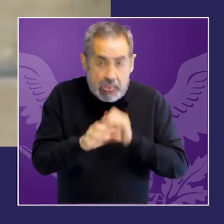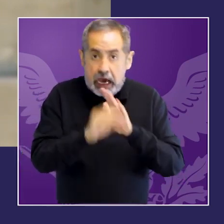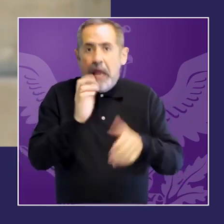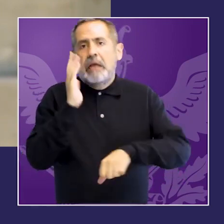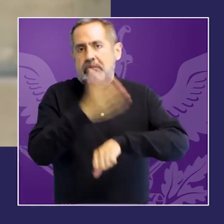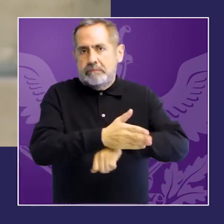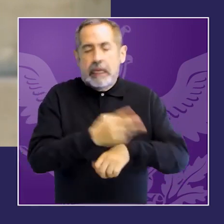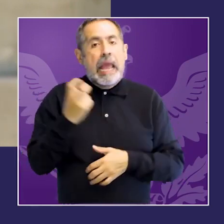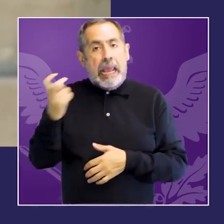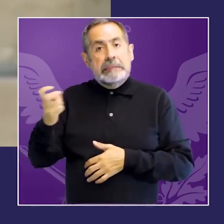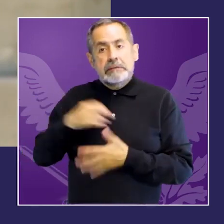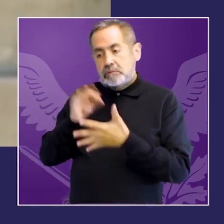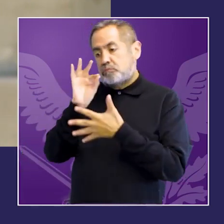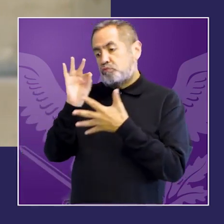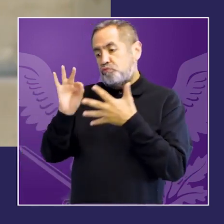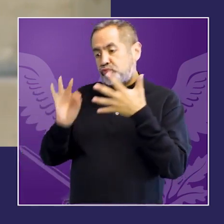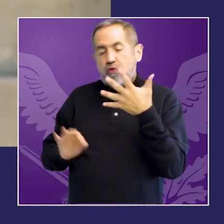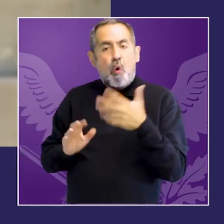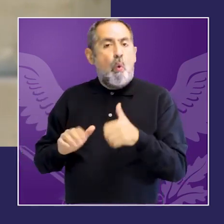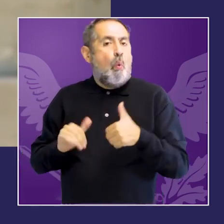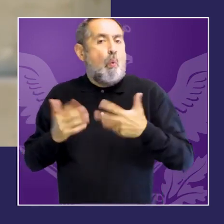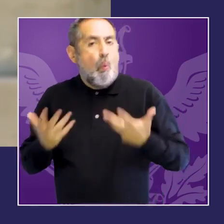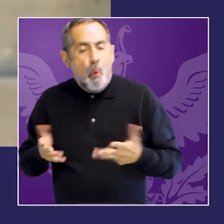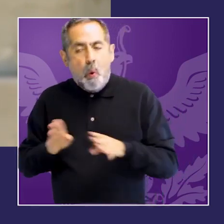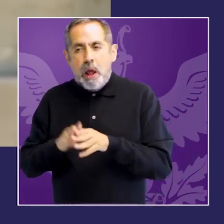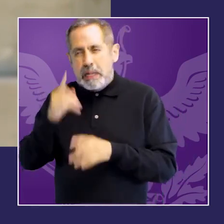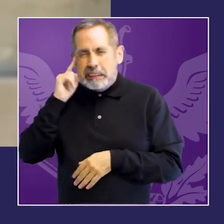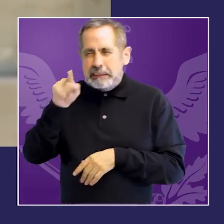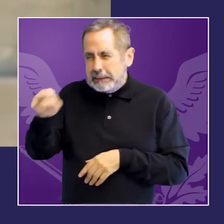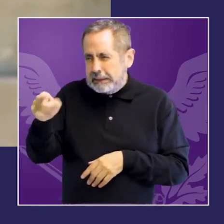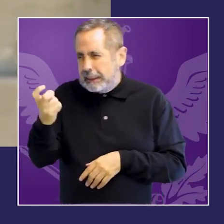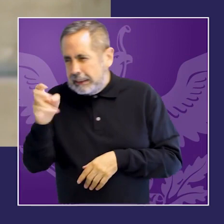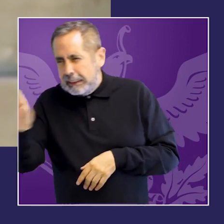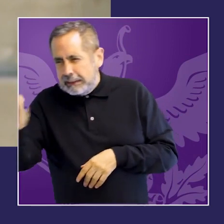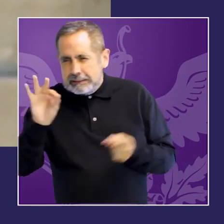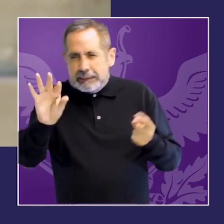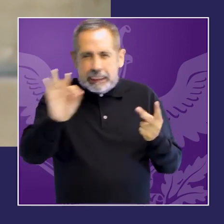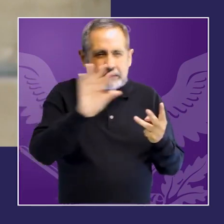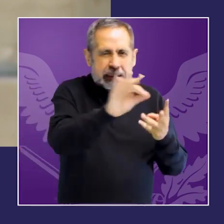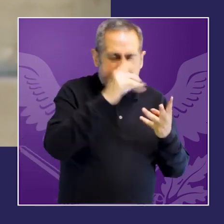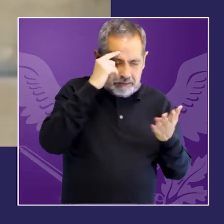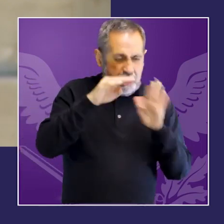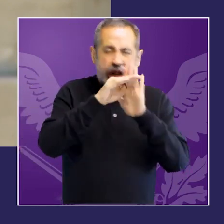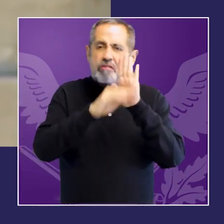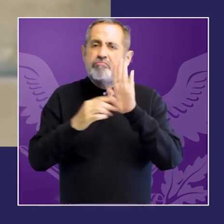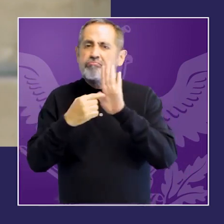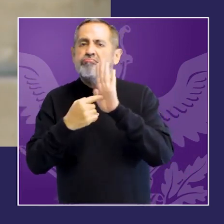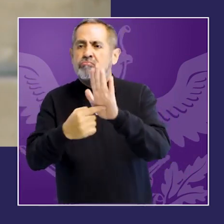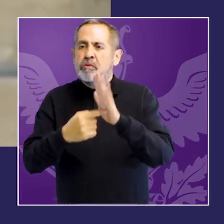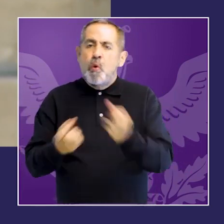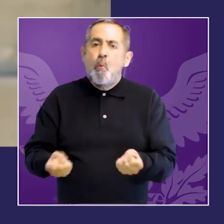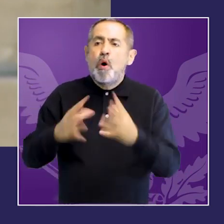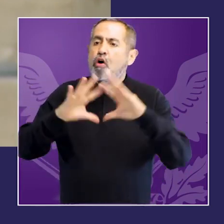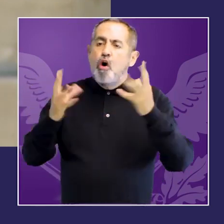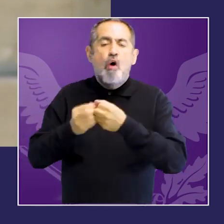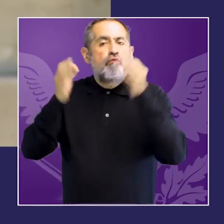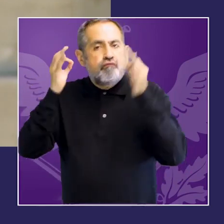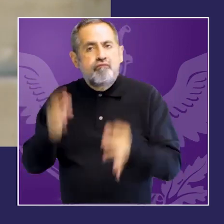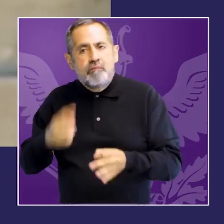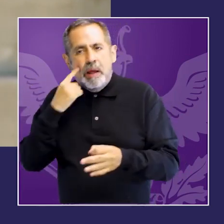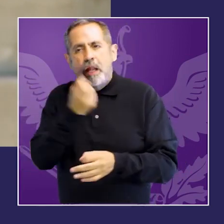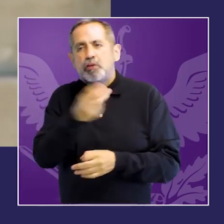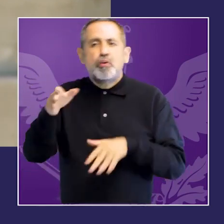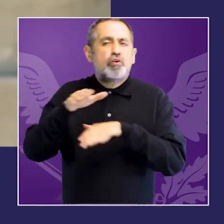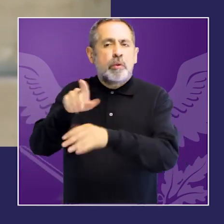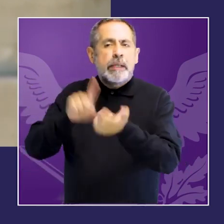de esa investigación que se encuentra publicada entre los documentos elaborados por los estudios de la oficina del Programa